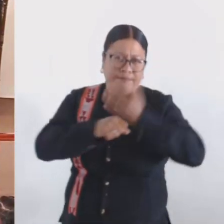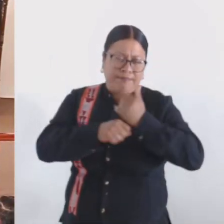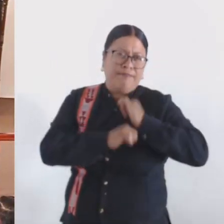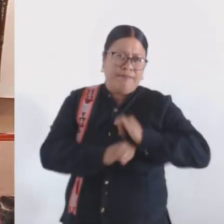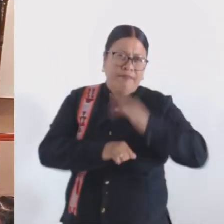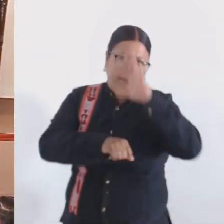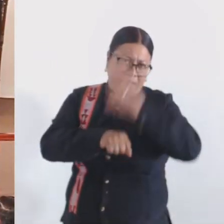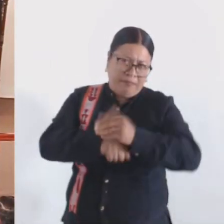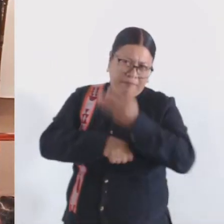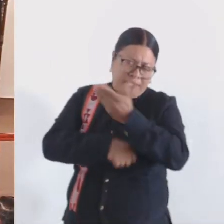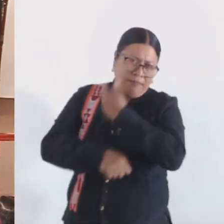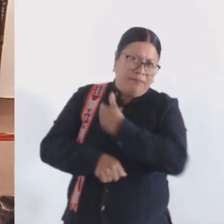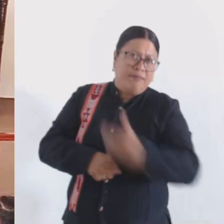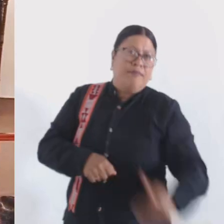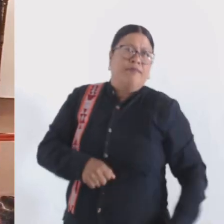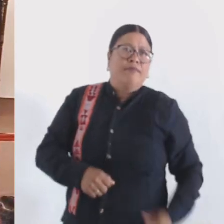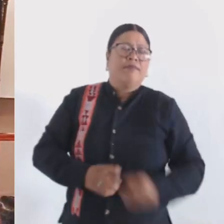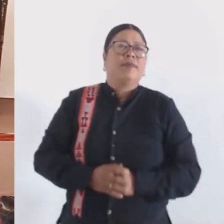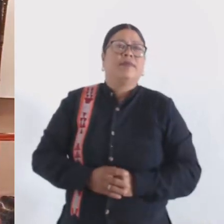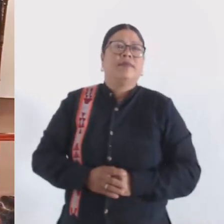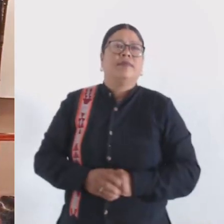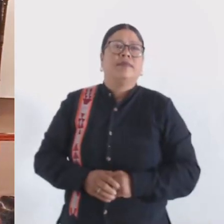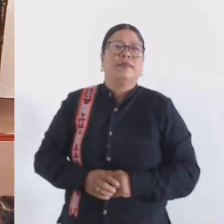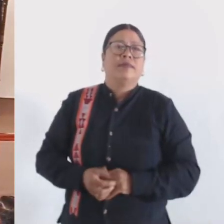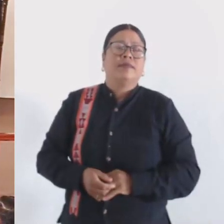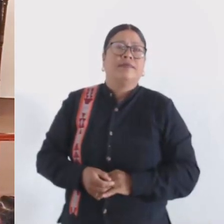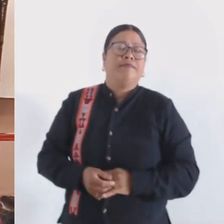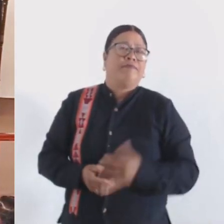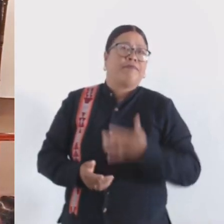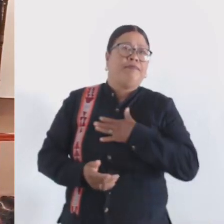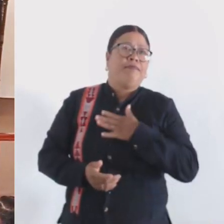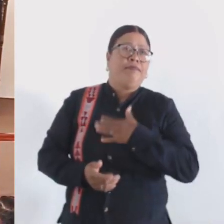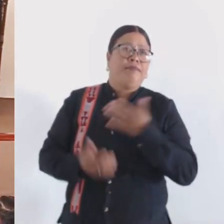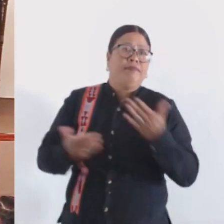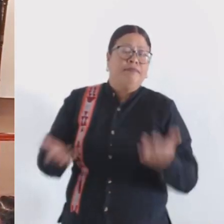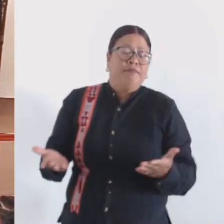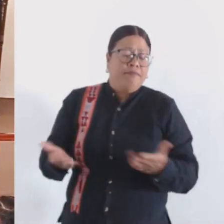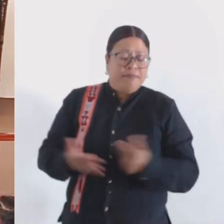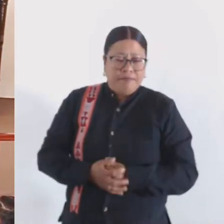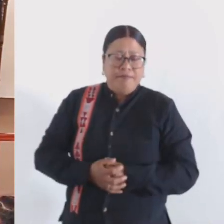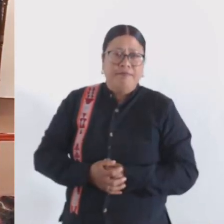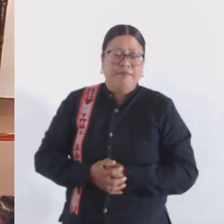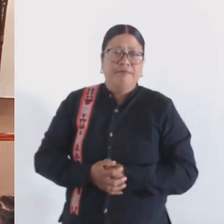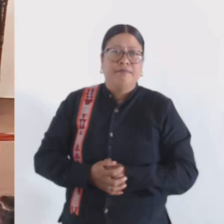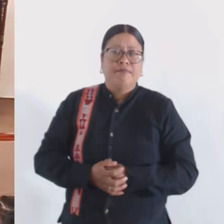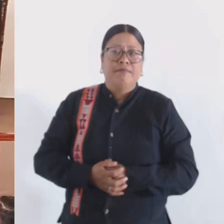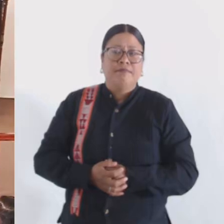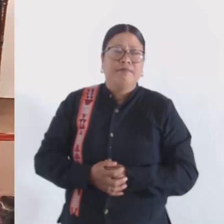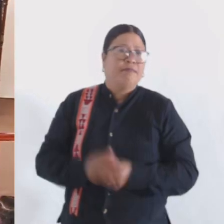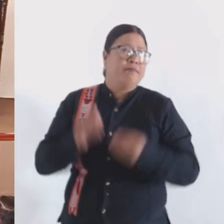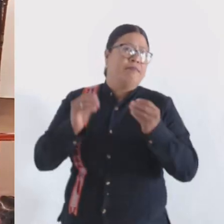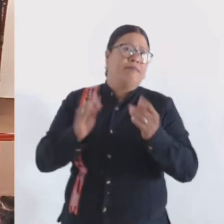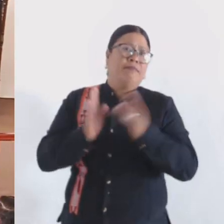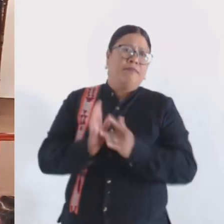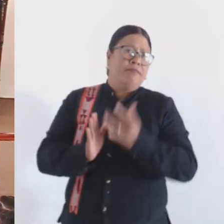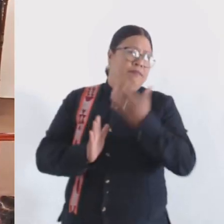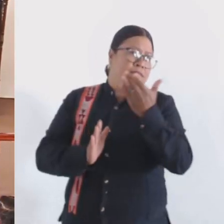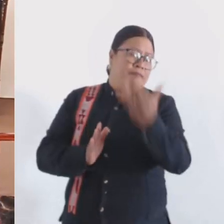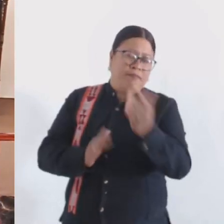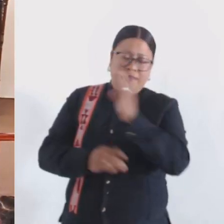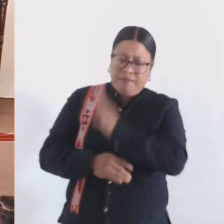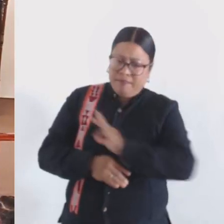permiso, presidente. Bien, pues de mi parte yo quisiera agradecer y